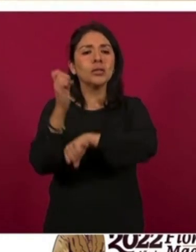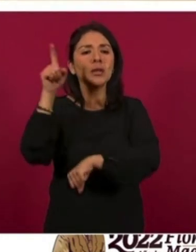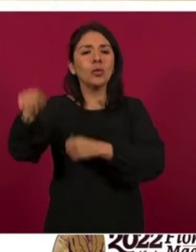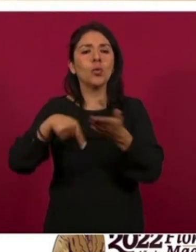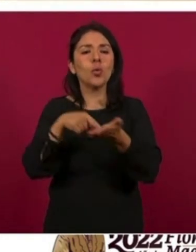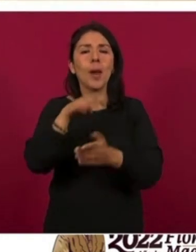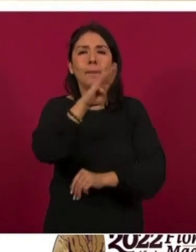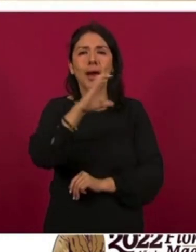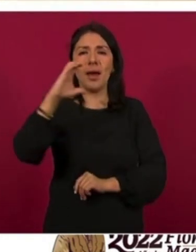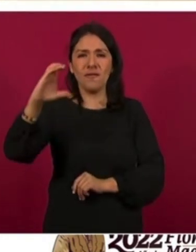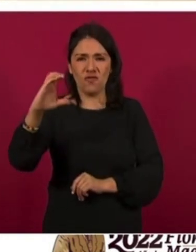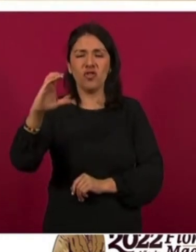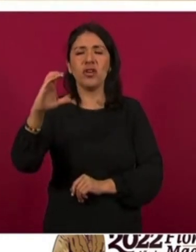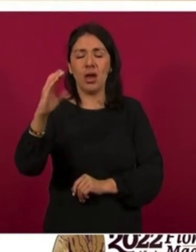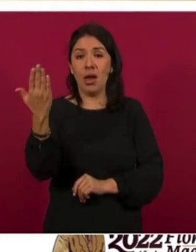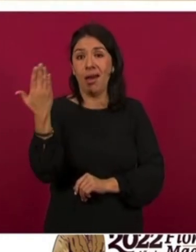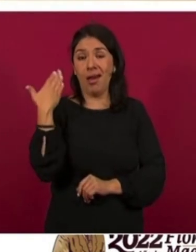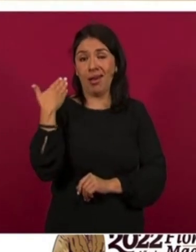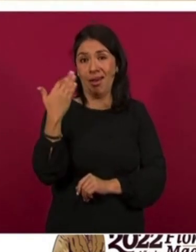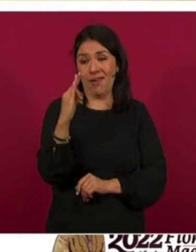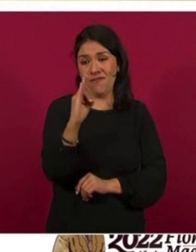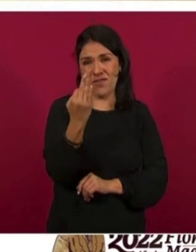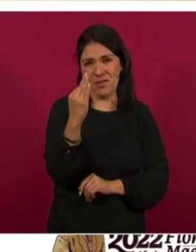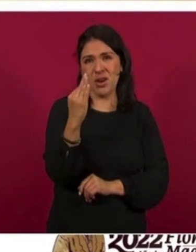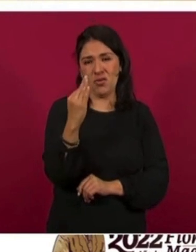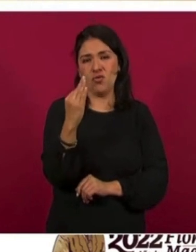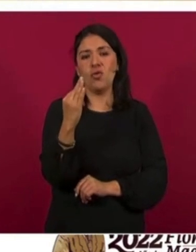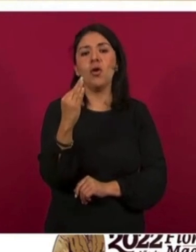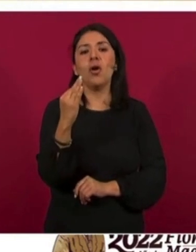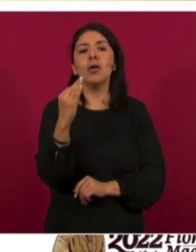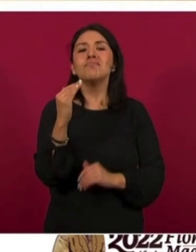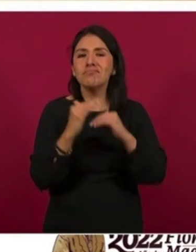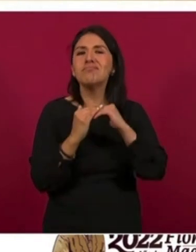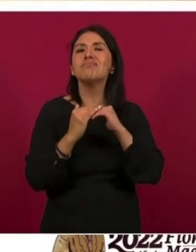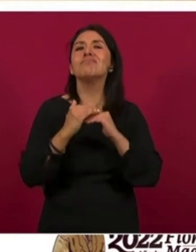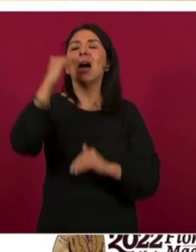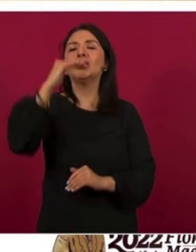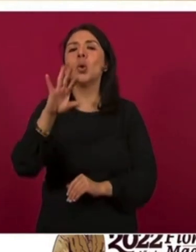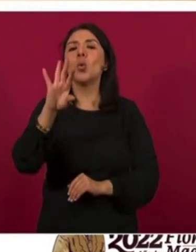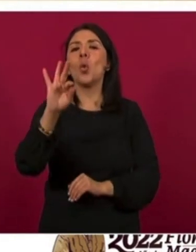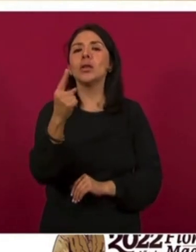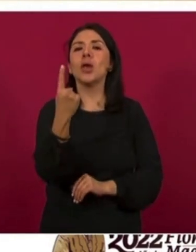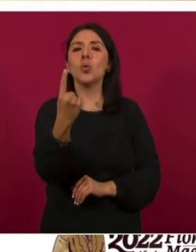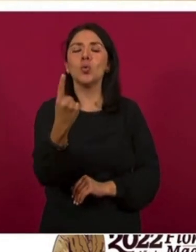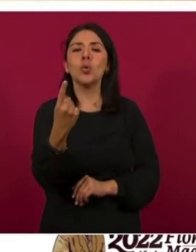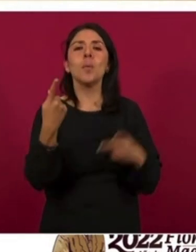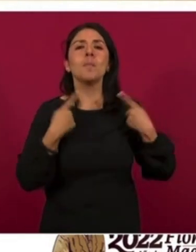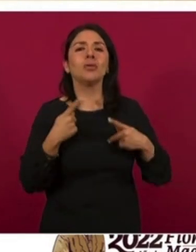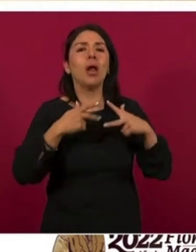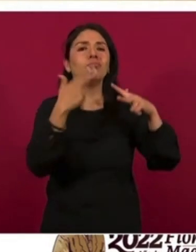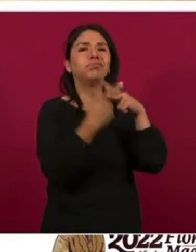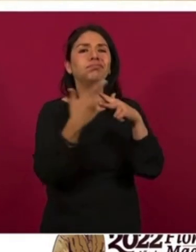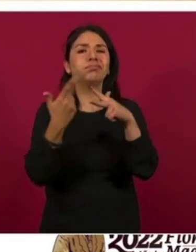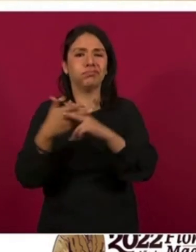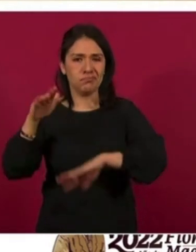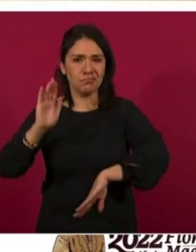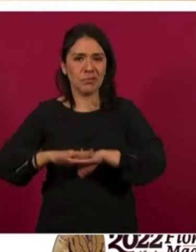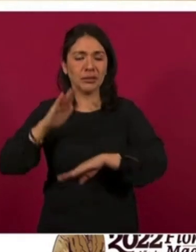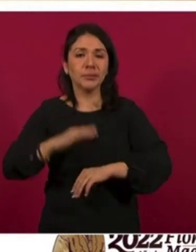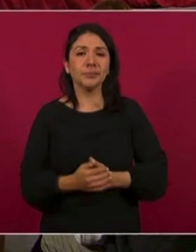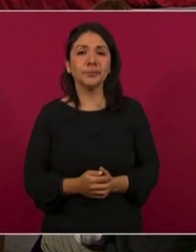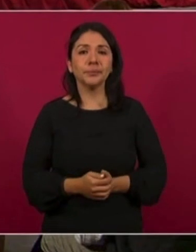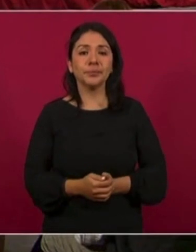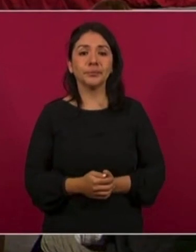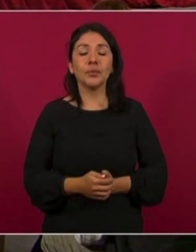Baja California tuvimos un aumento de 41 homicidios. Continúa.